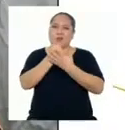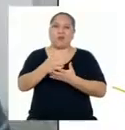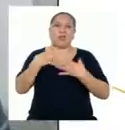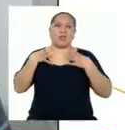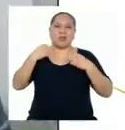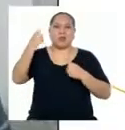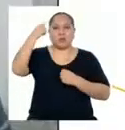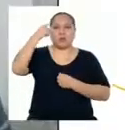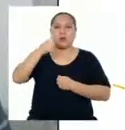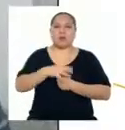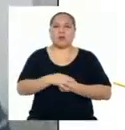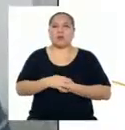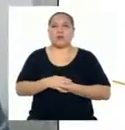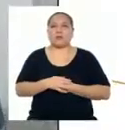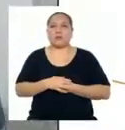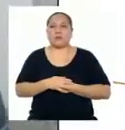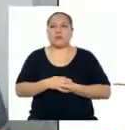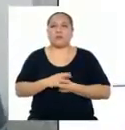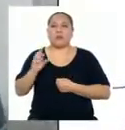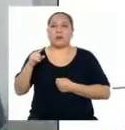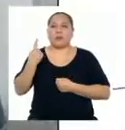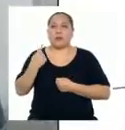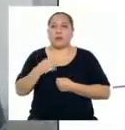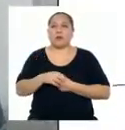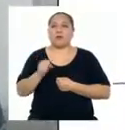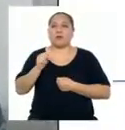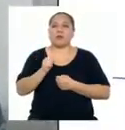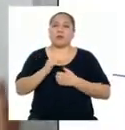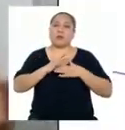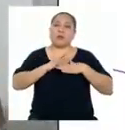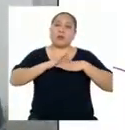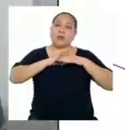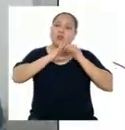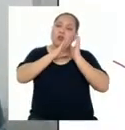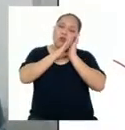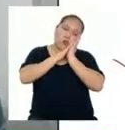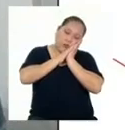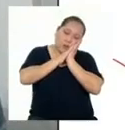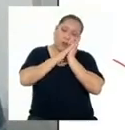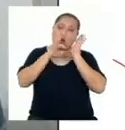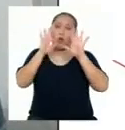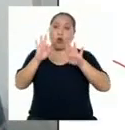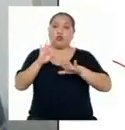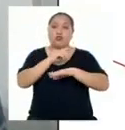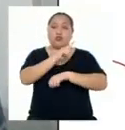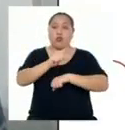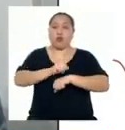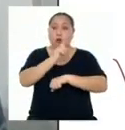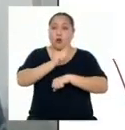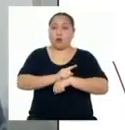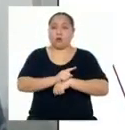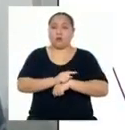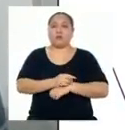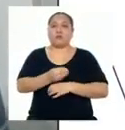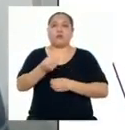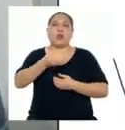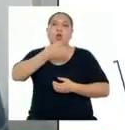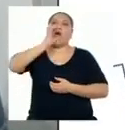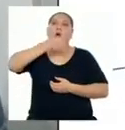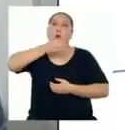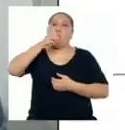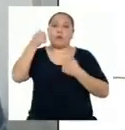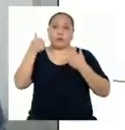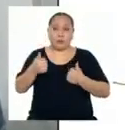mental. Bueno, en primer lugar, el descansar por lo mínimo las 8 horas que nos indican, hidratarnos bien,